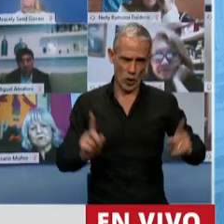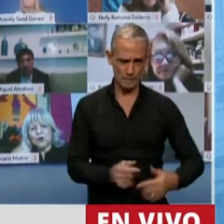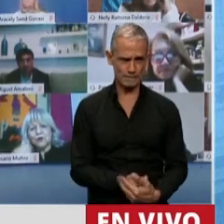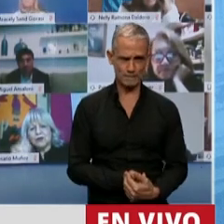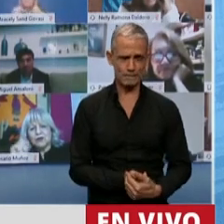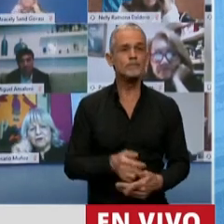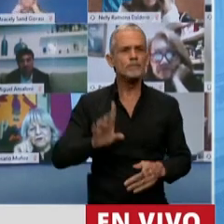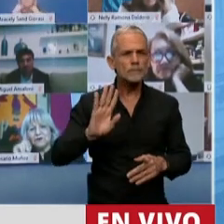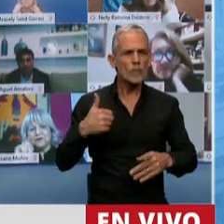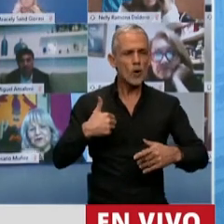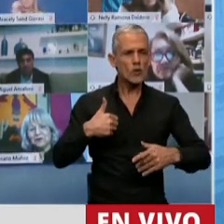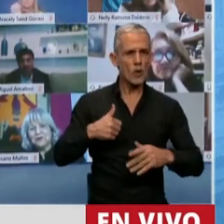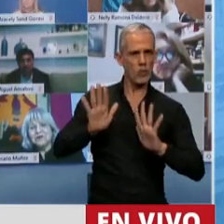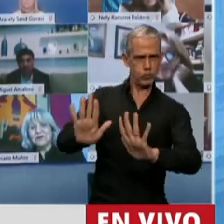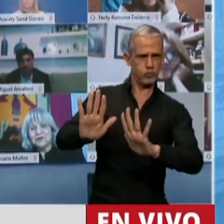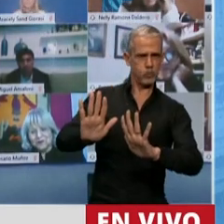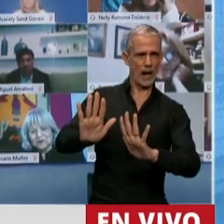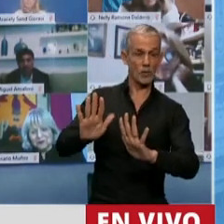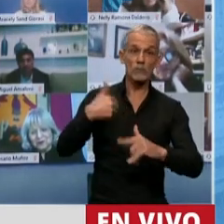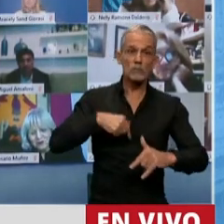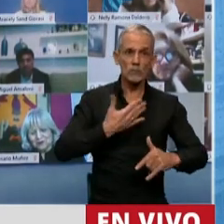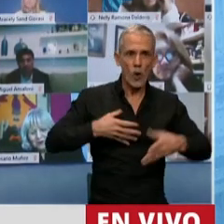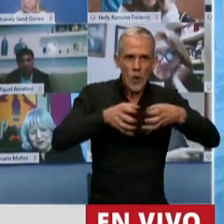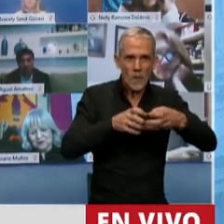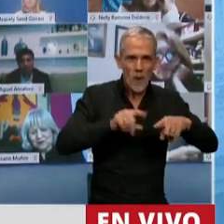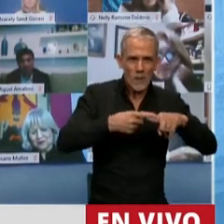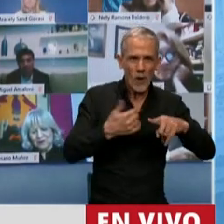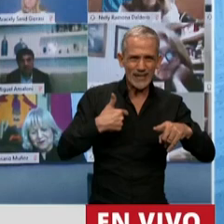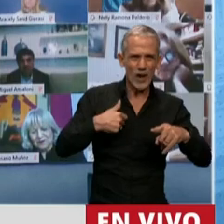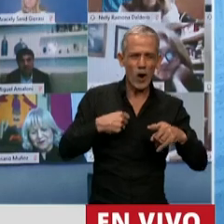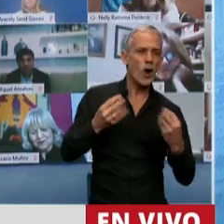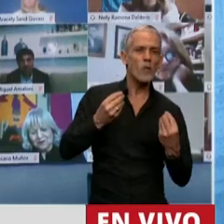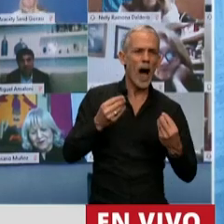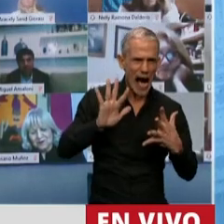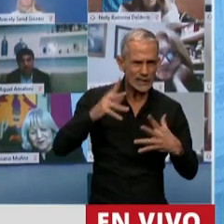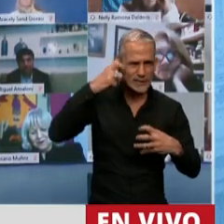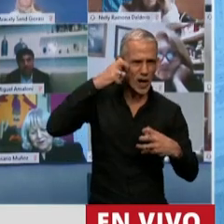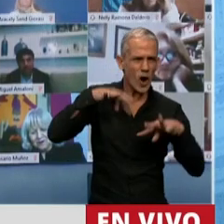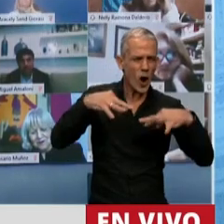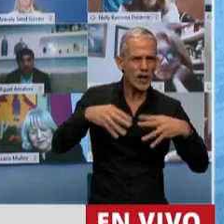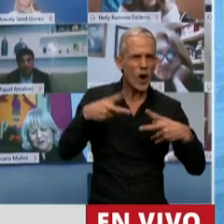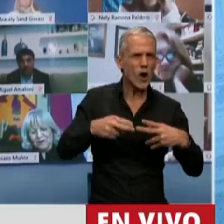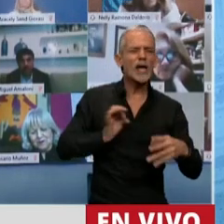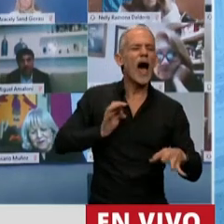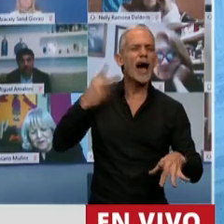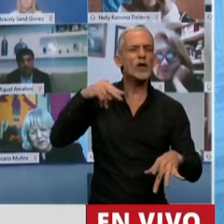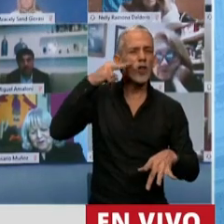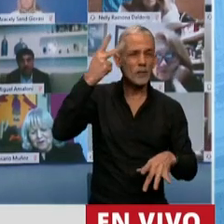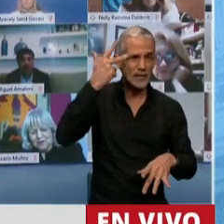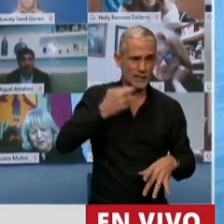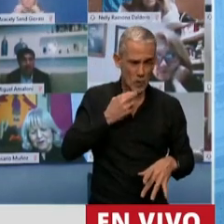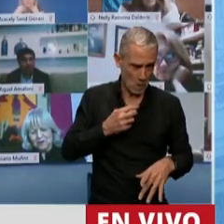¿Les impedimos nosotros? ¿Impidió nuestro bloque el funcionamiento en el año 2019?